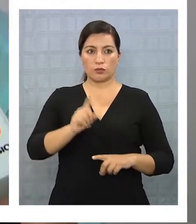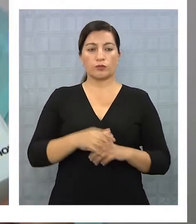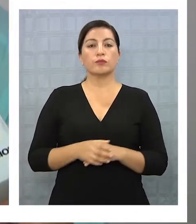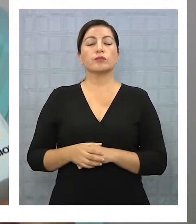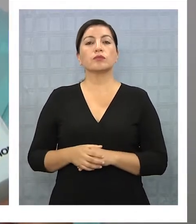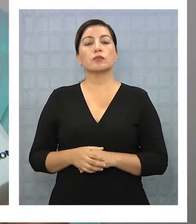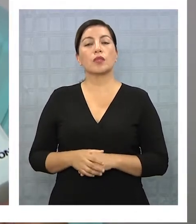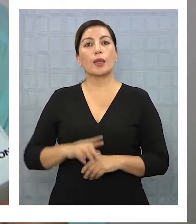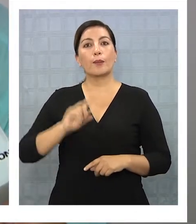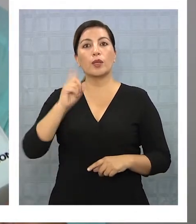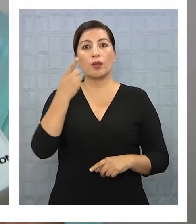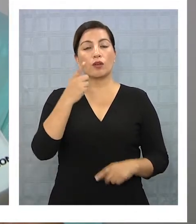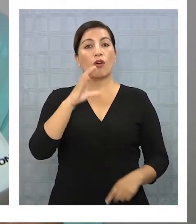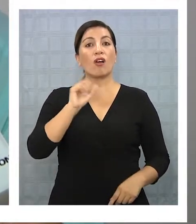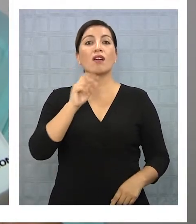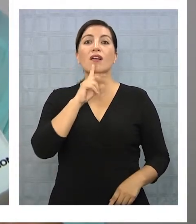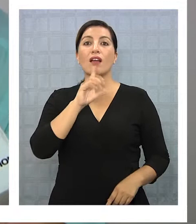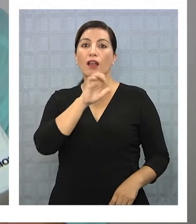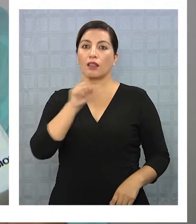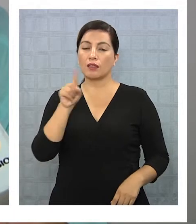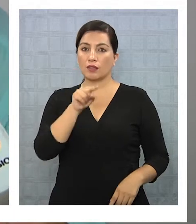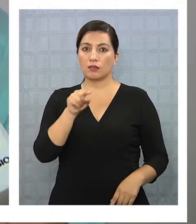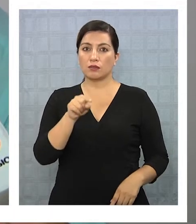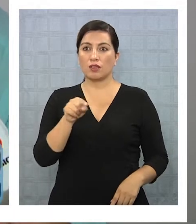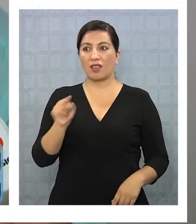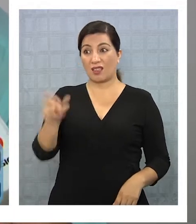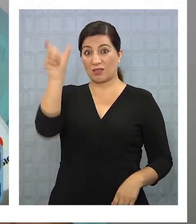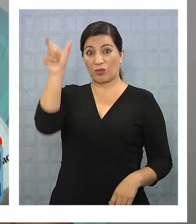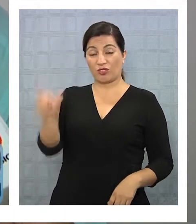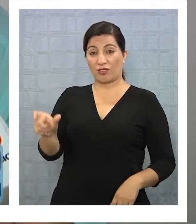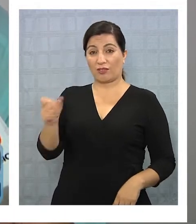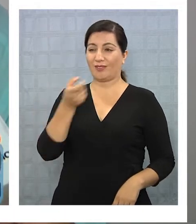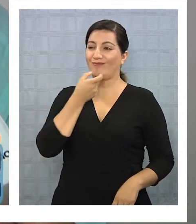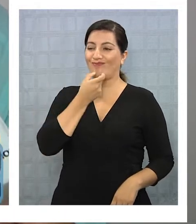Primero, Cártez a nosotros nos parece, él es un chiste.